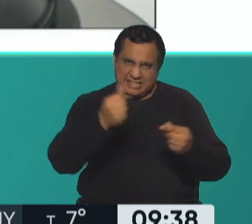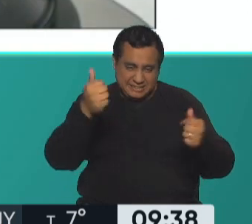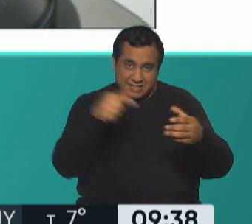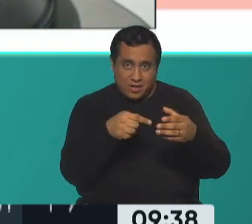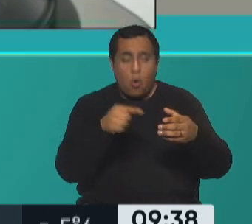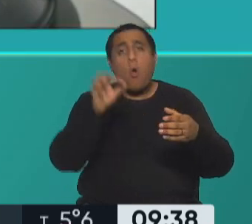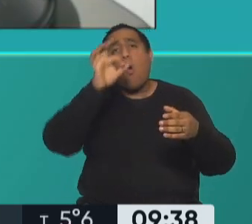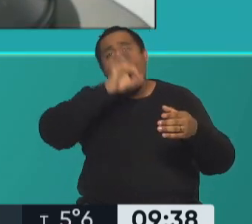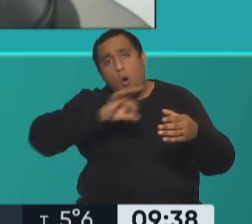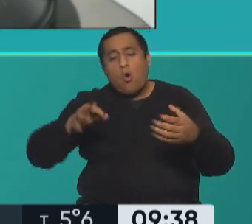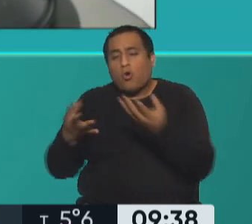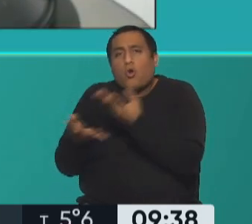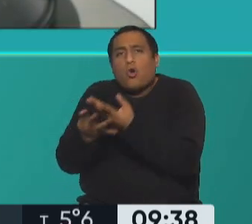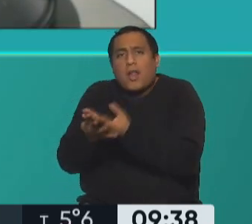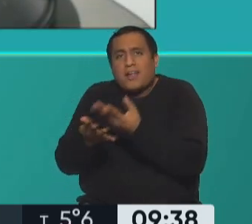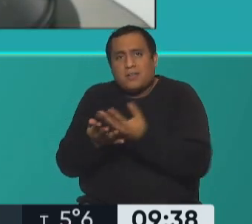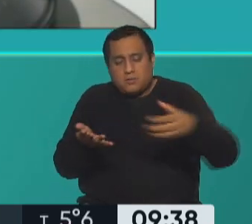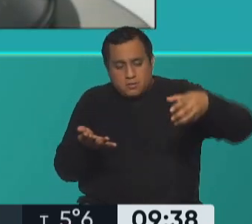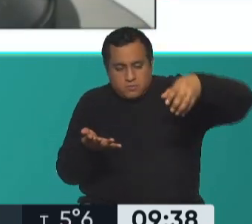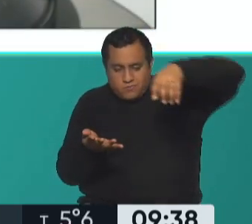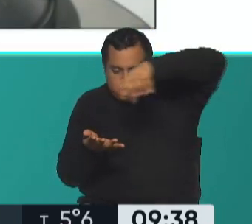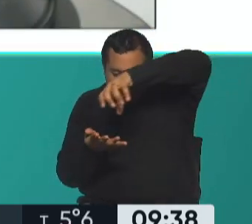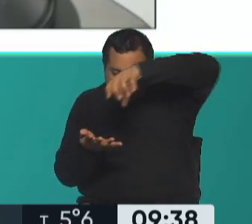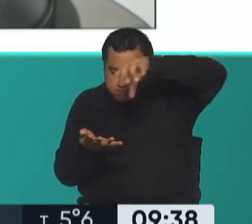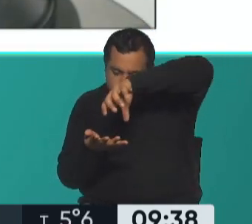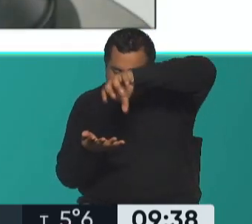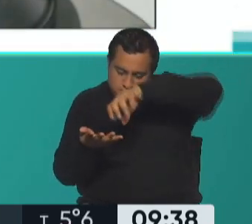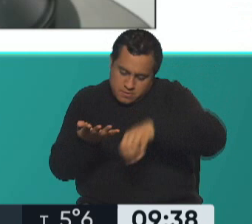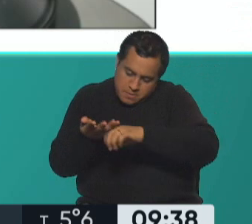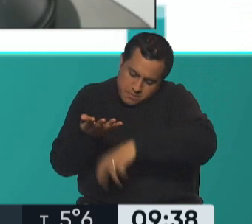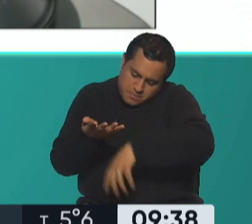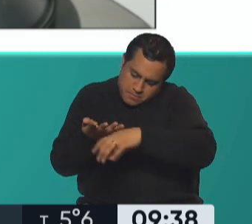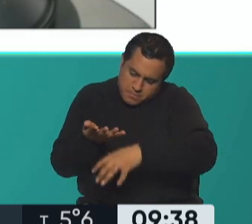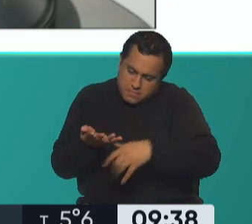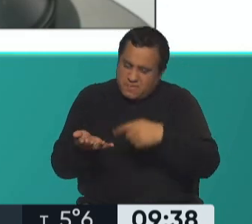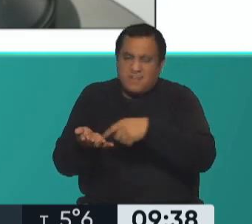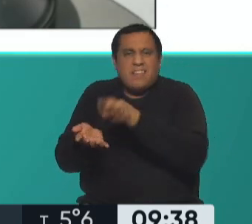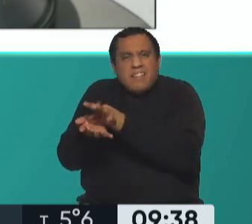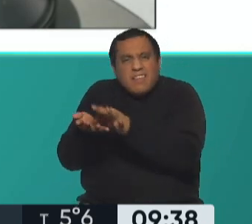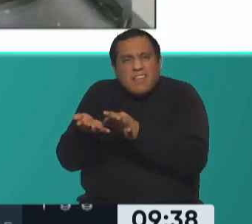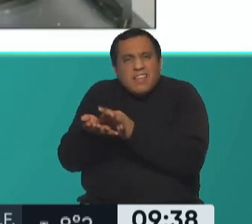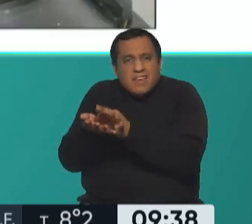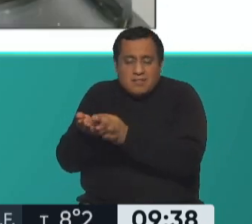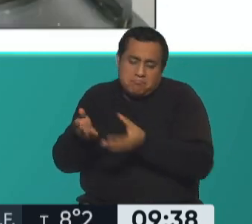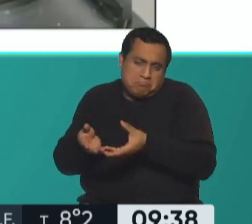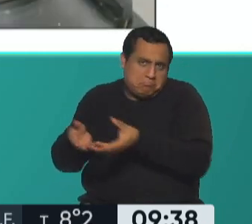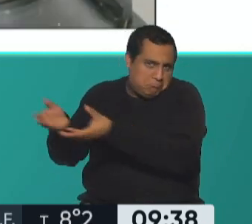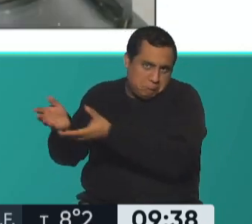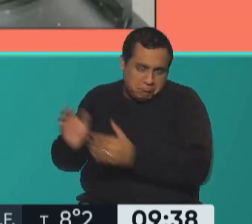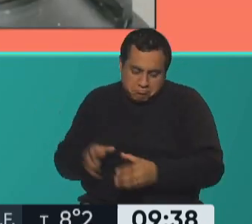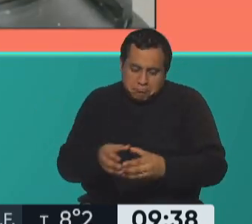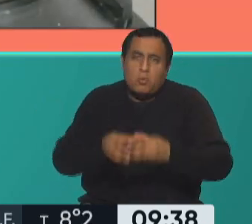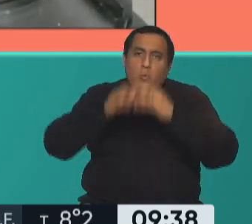o no la podés colar. Cualquiera de las dos opciones están bien, siempre y cuando lo que colemos, que se va a llamar,